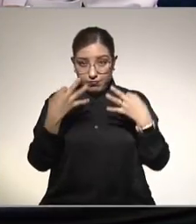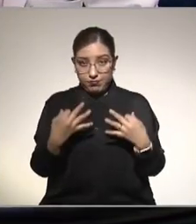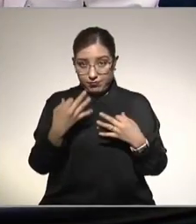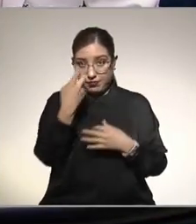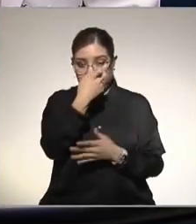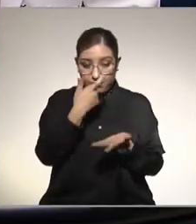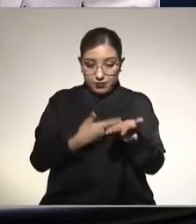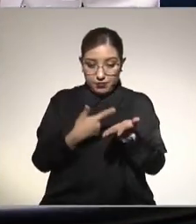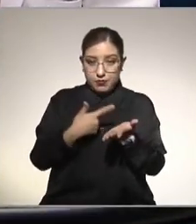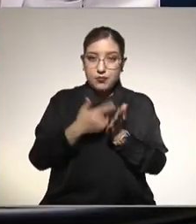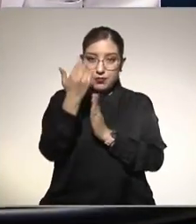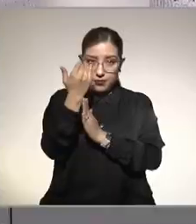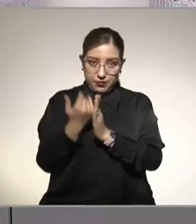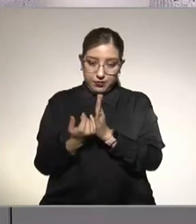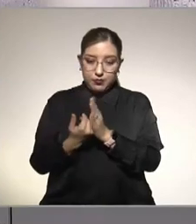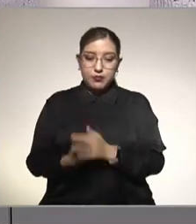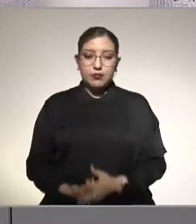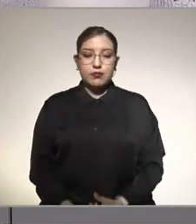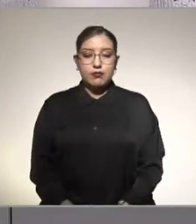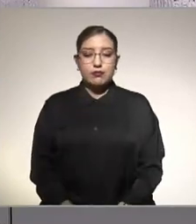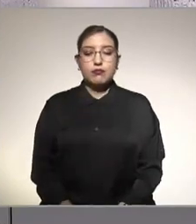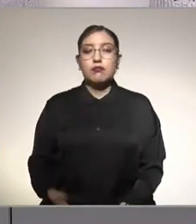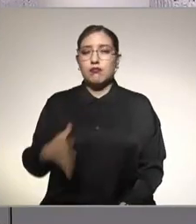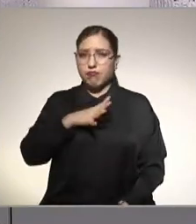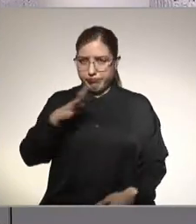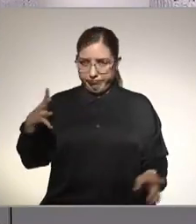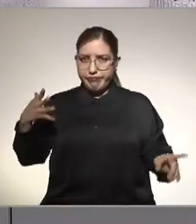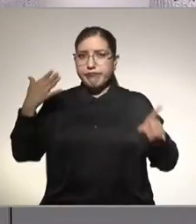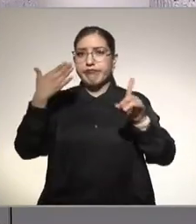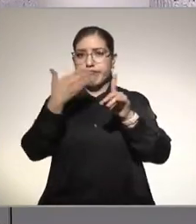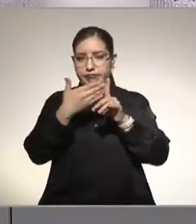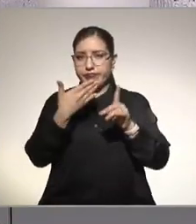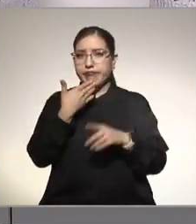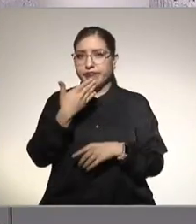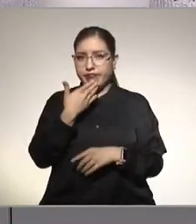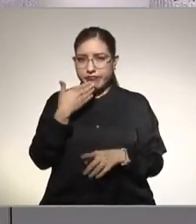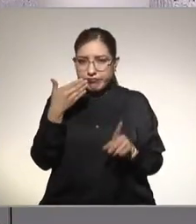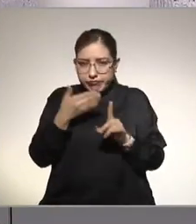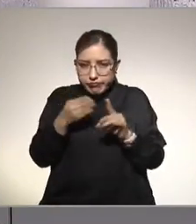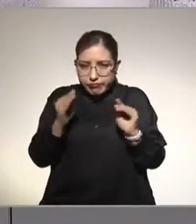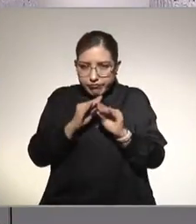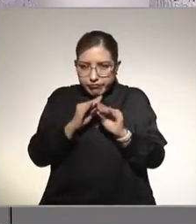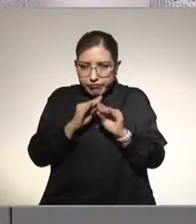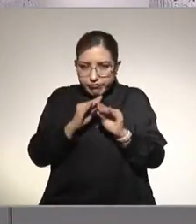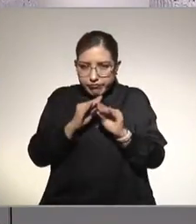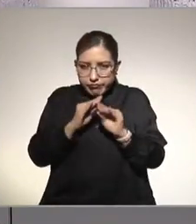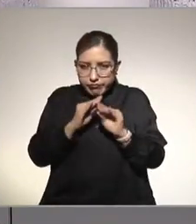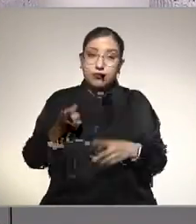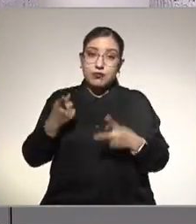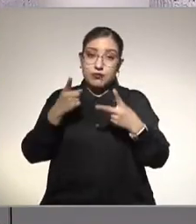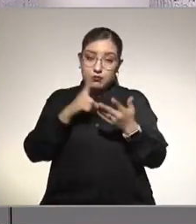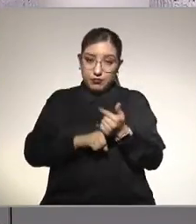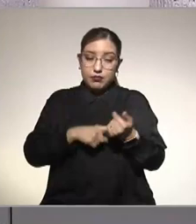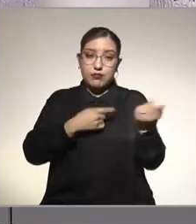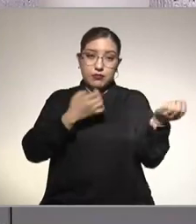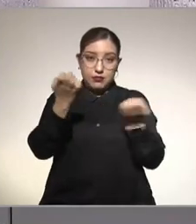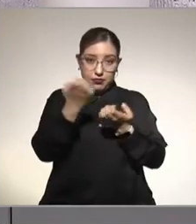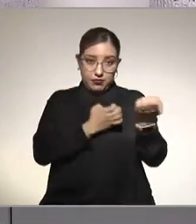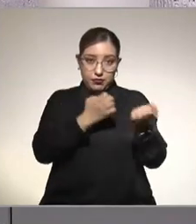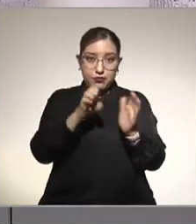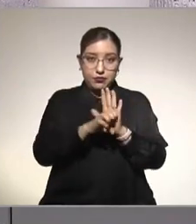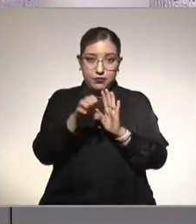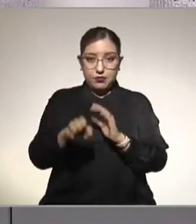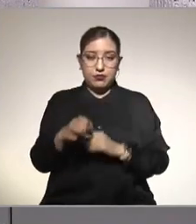grasa que es el problema en el hígado tenemos metas muy específicas y se trata de realizar sobre todo ejercicio aeróbico cosas como